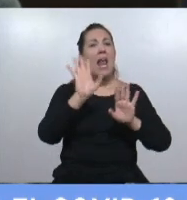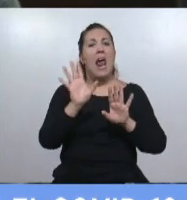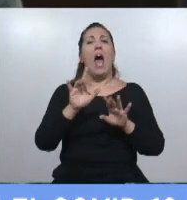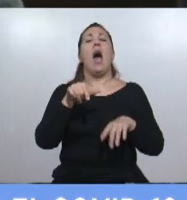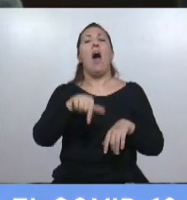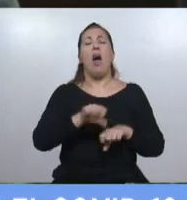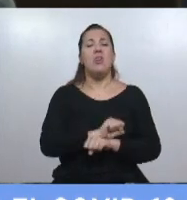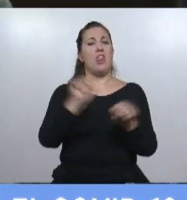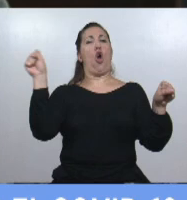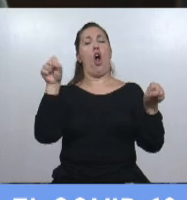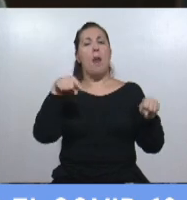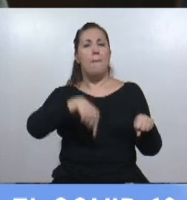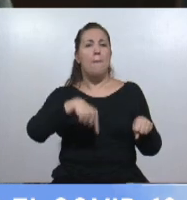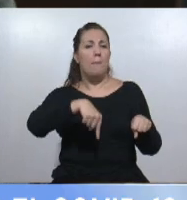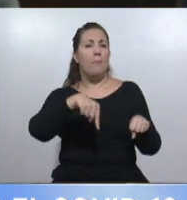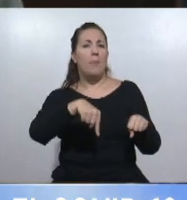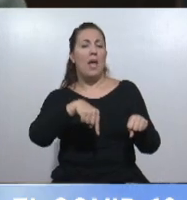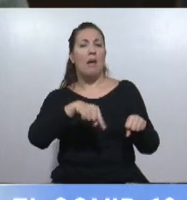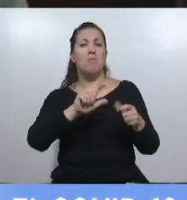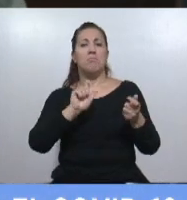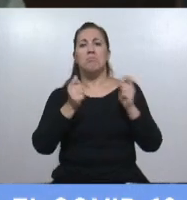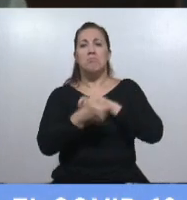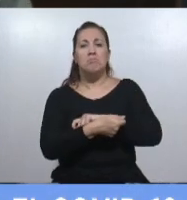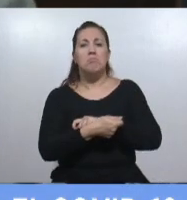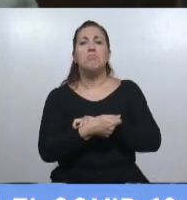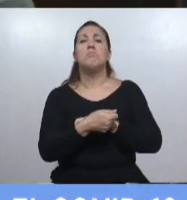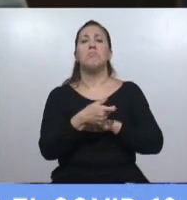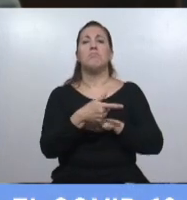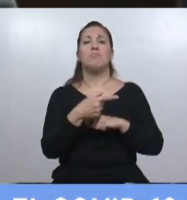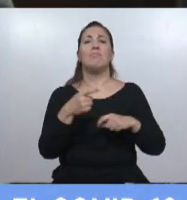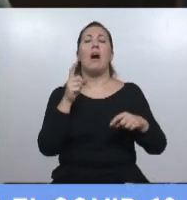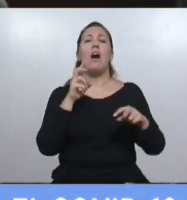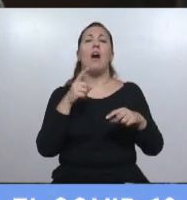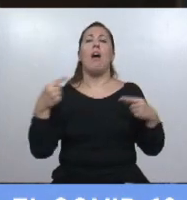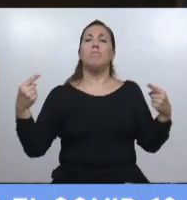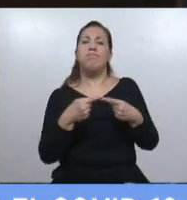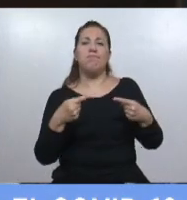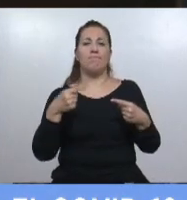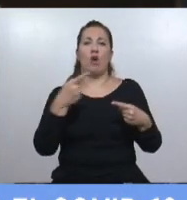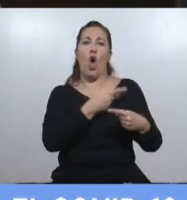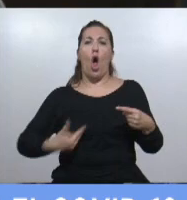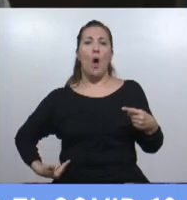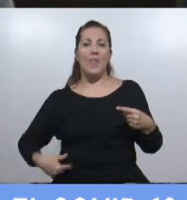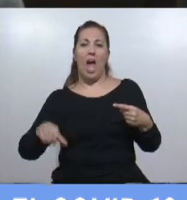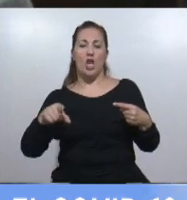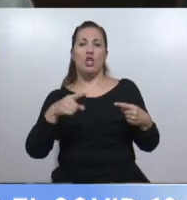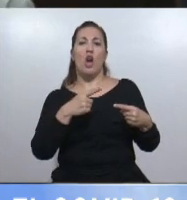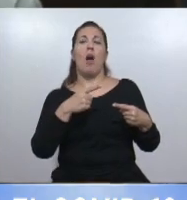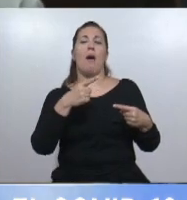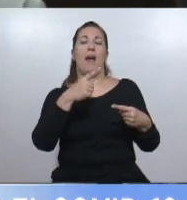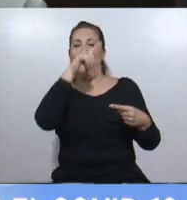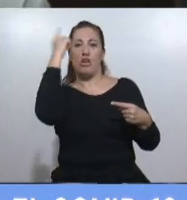y de golpe empezó a confrontar con el Gobierno Nacional y utilizando como eje de la